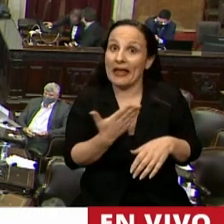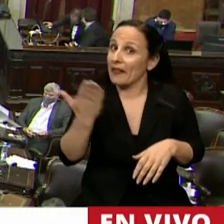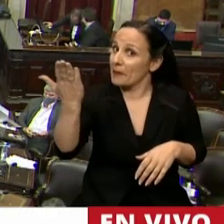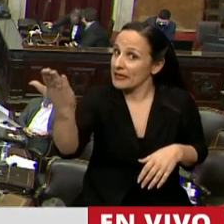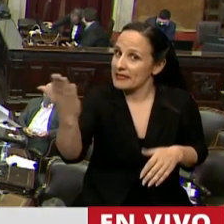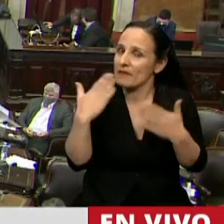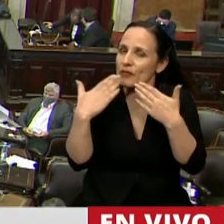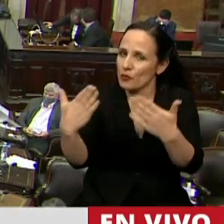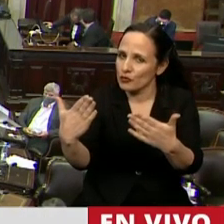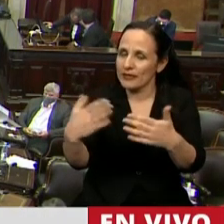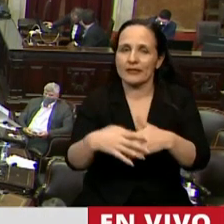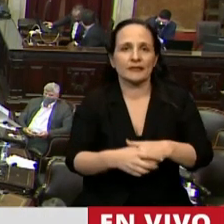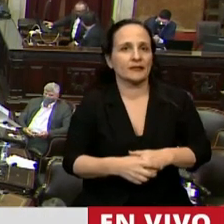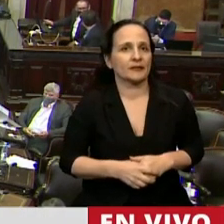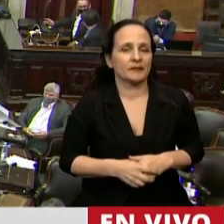presidente, muchas gracias.